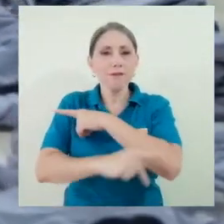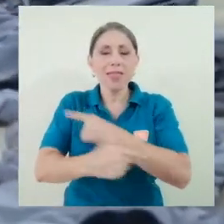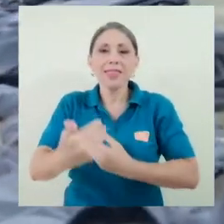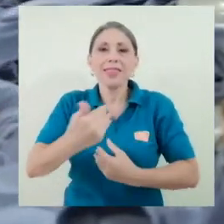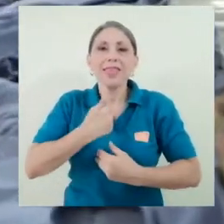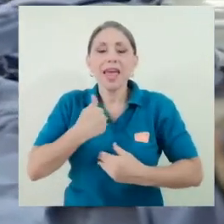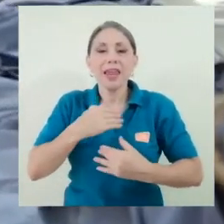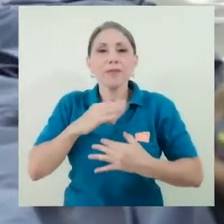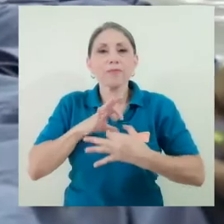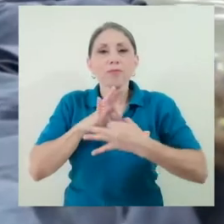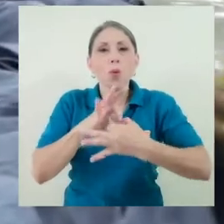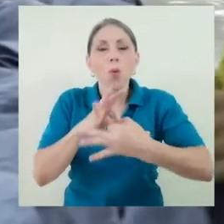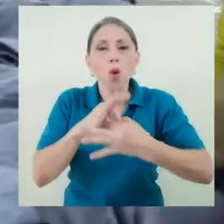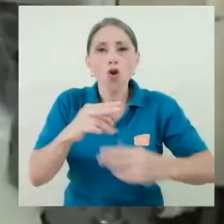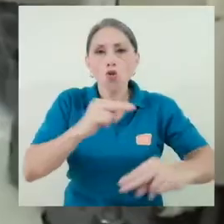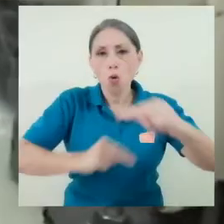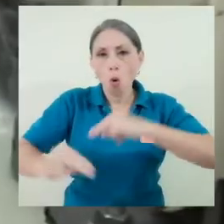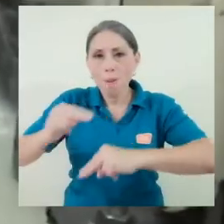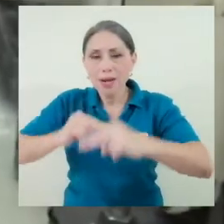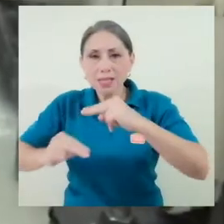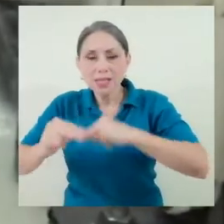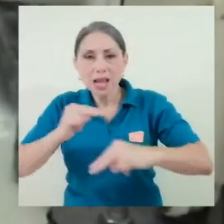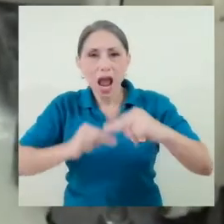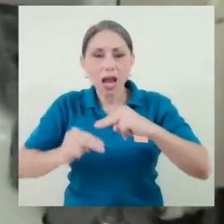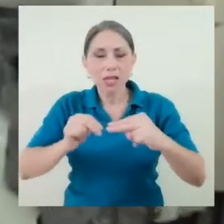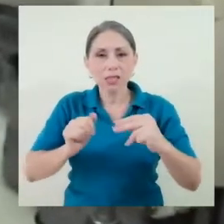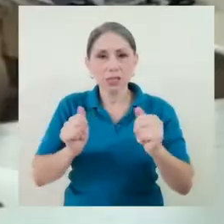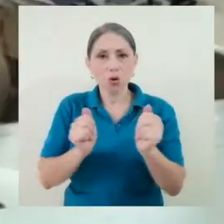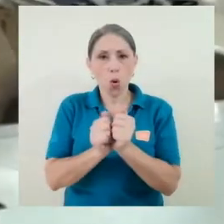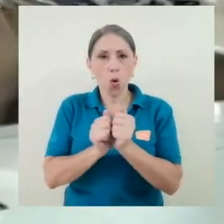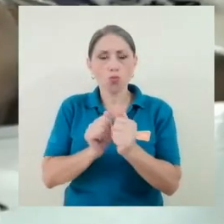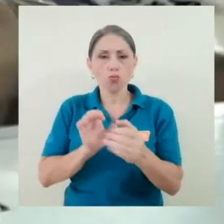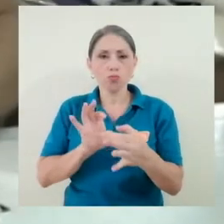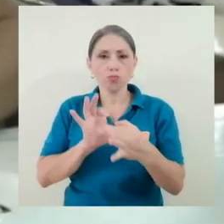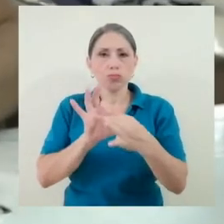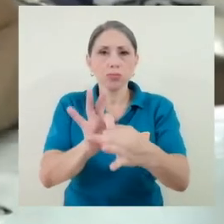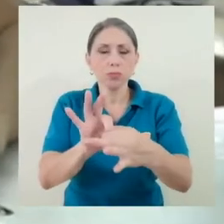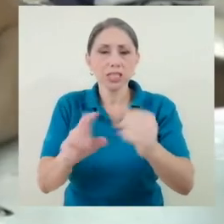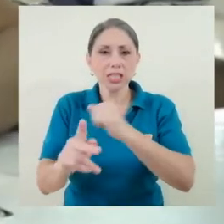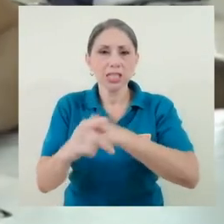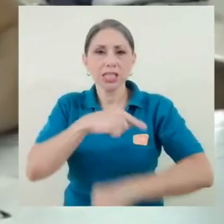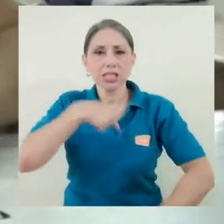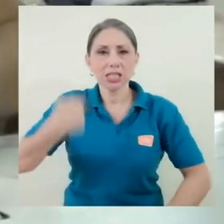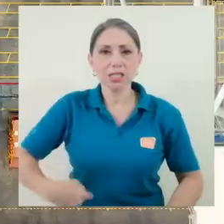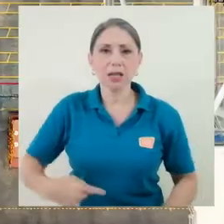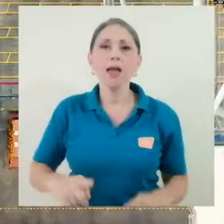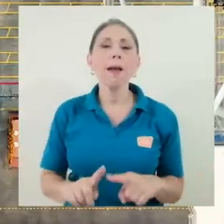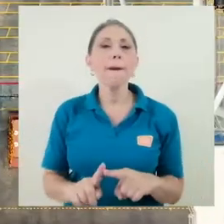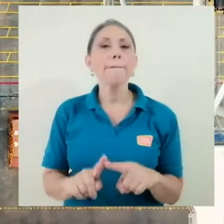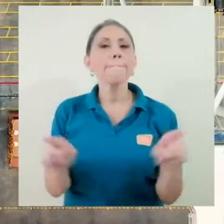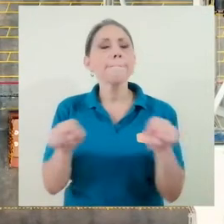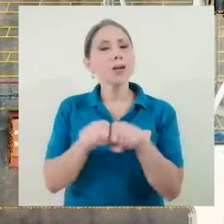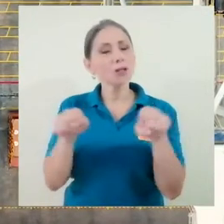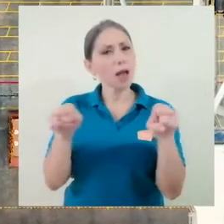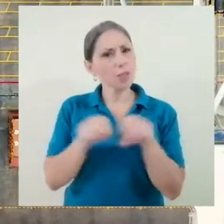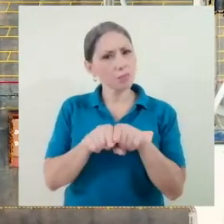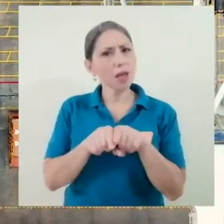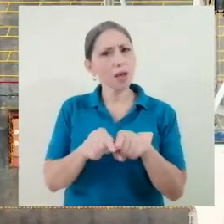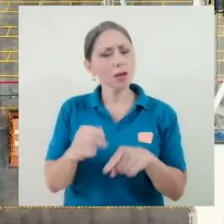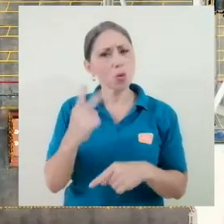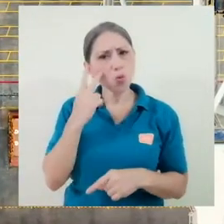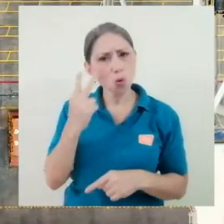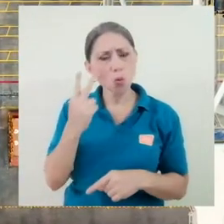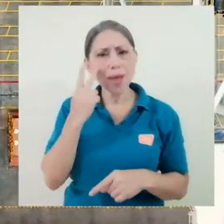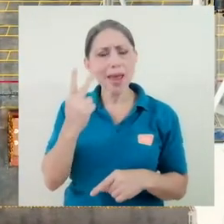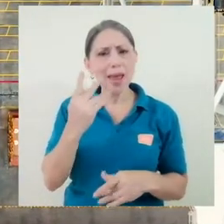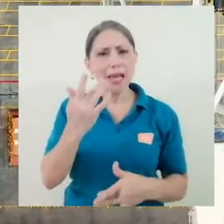comerciales muy estrechas con China. Pero también uno ve muy rápidamente cómo se expandió a